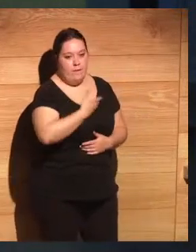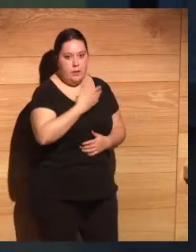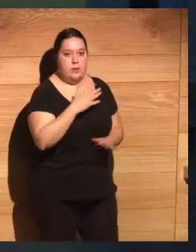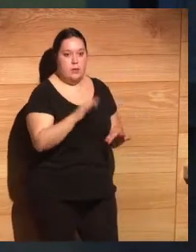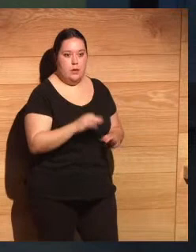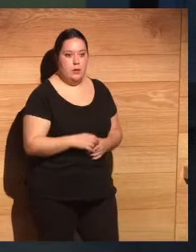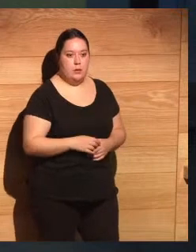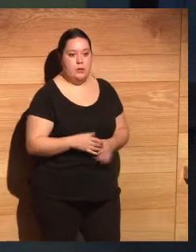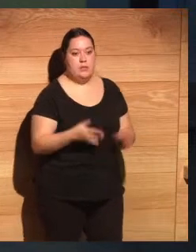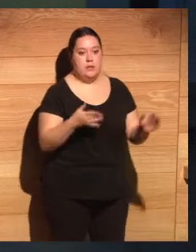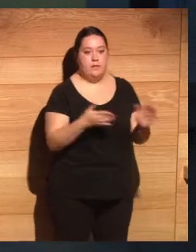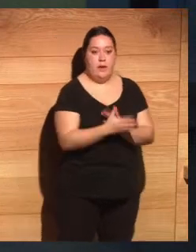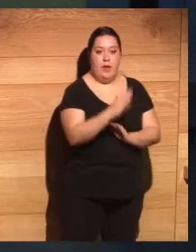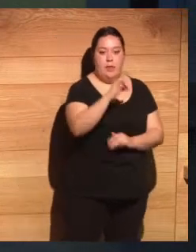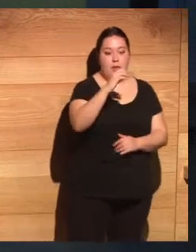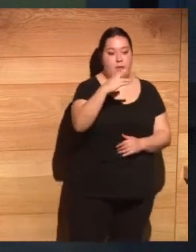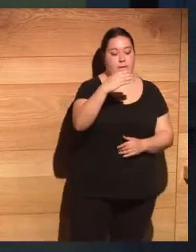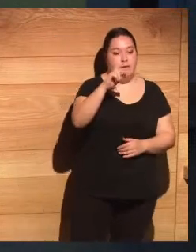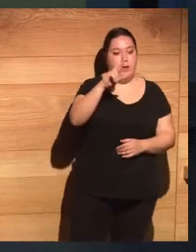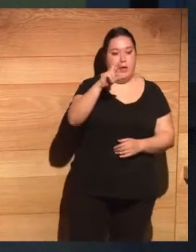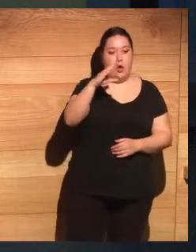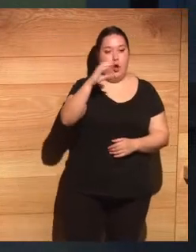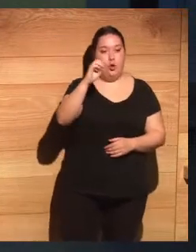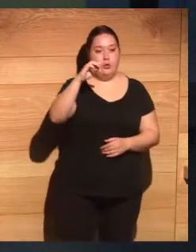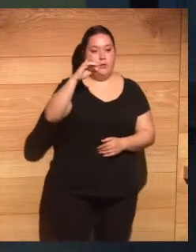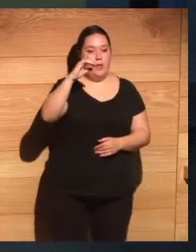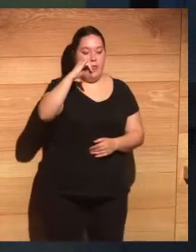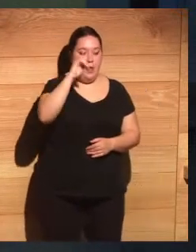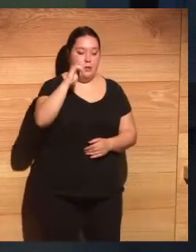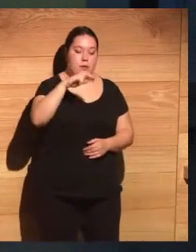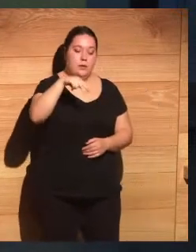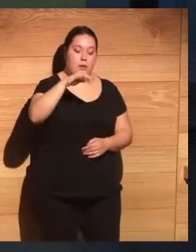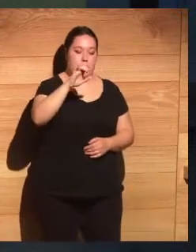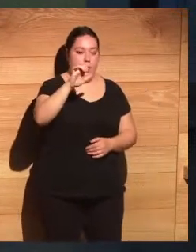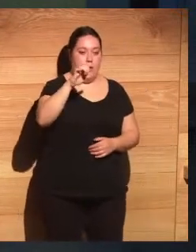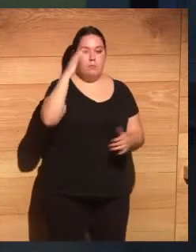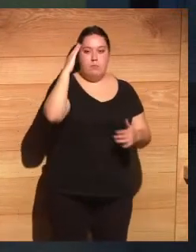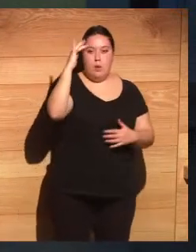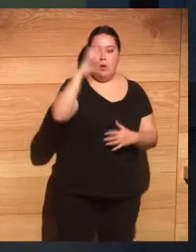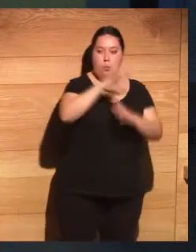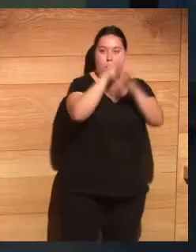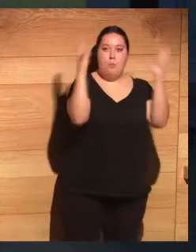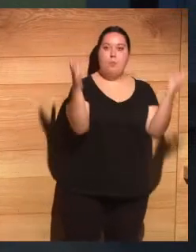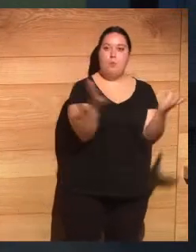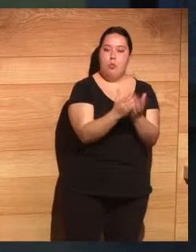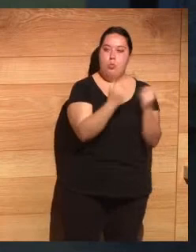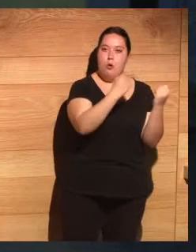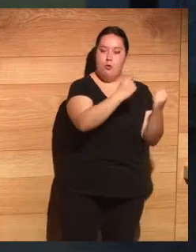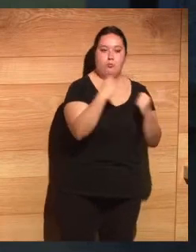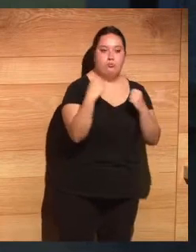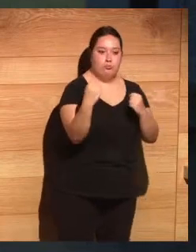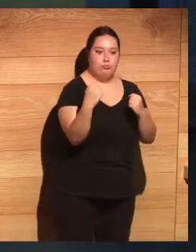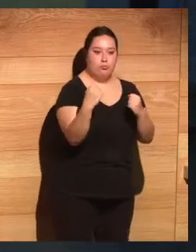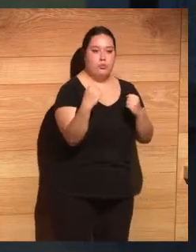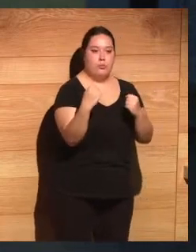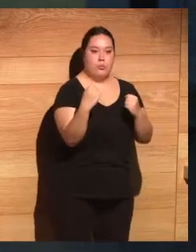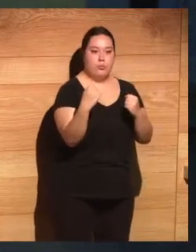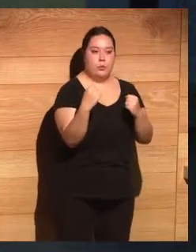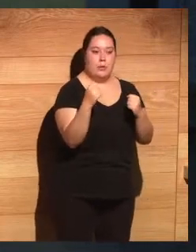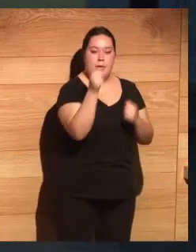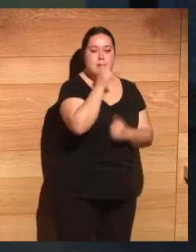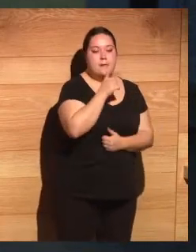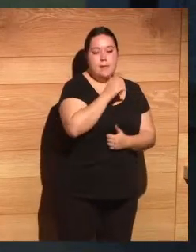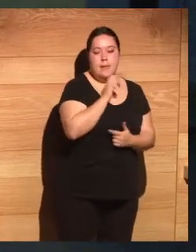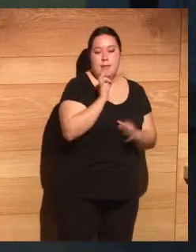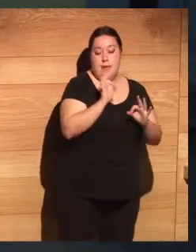creo que Cibercotizante, aparte de imaginar un mundo tecnológicamente más potente, tenemos que trabajar donde vamos a tener más resistencia al